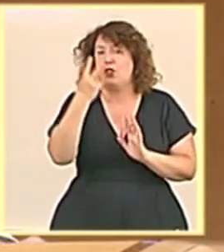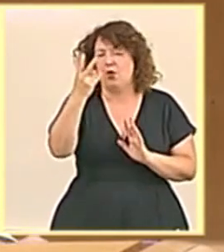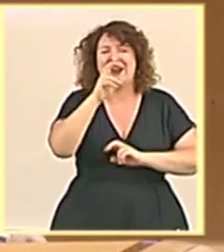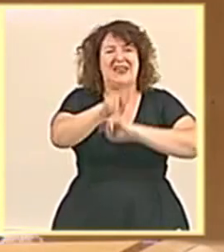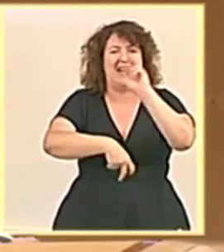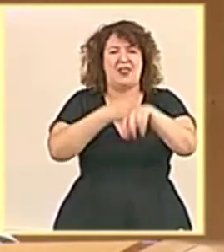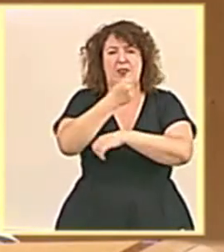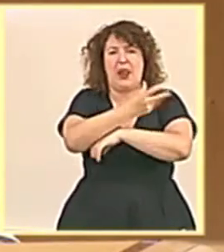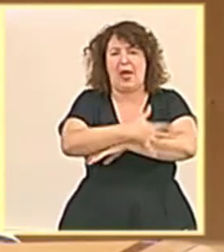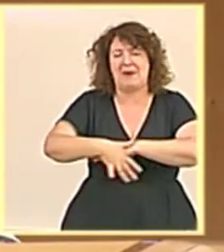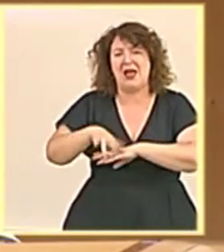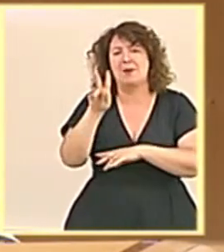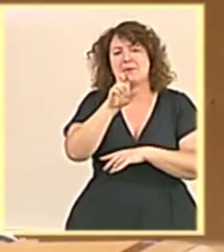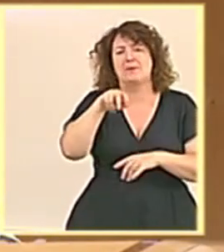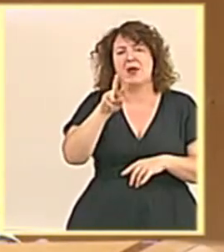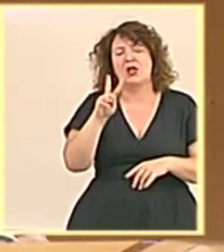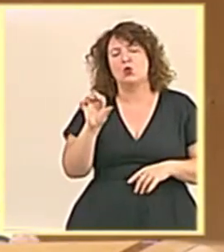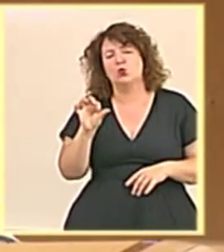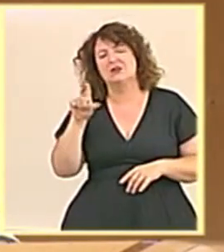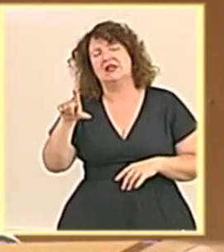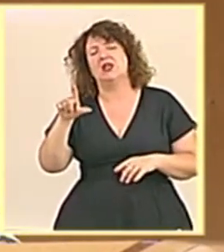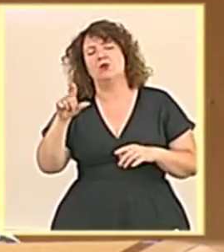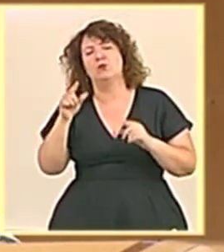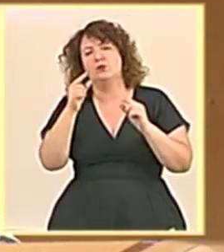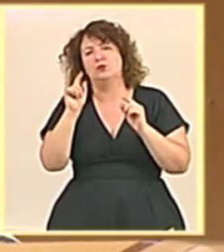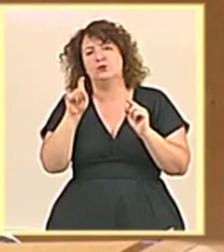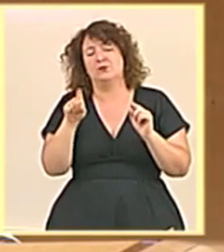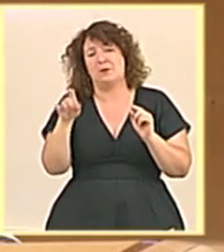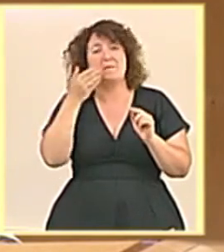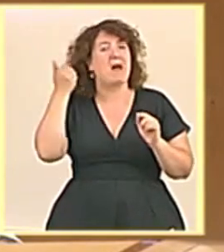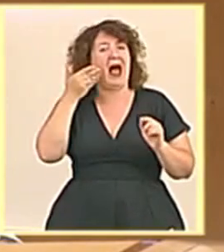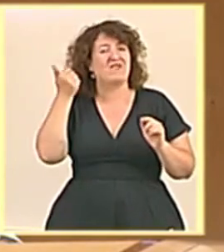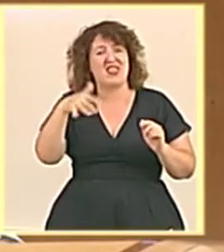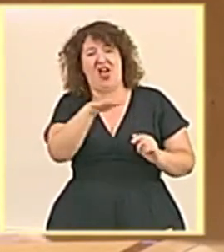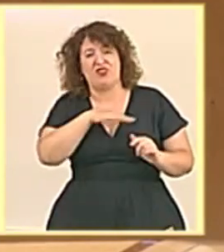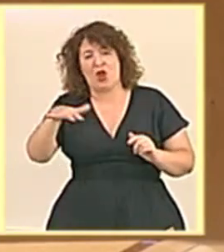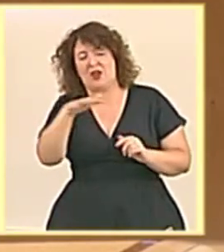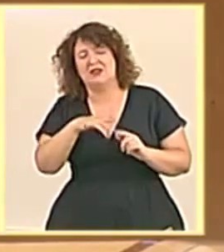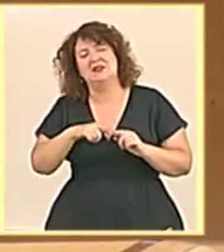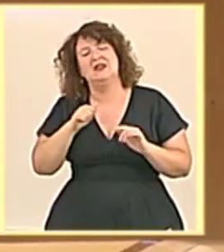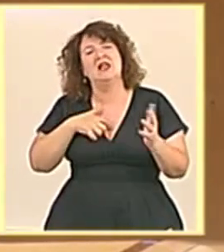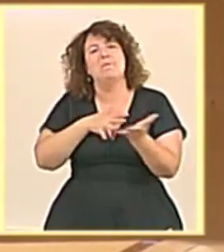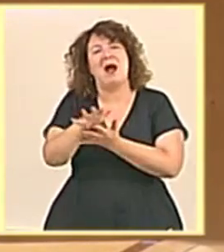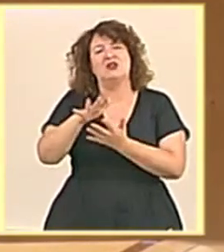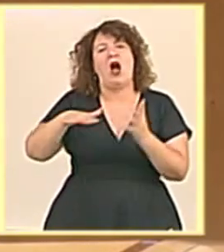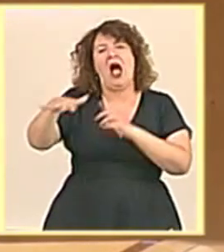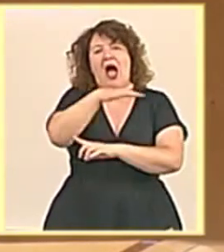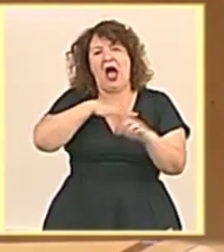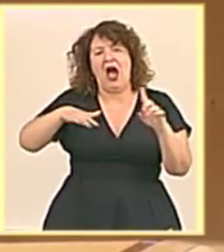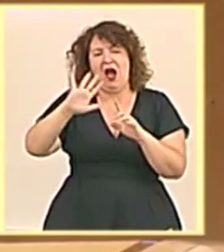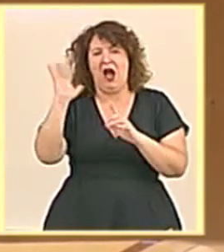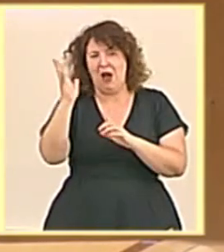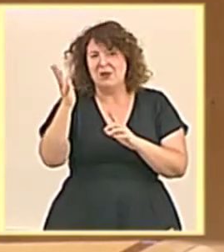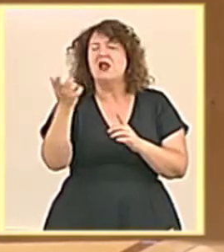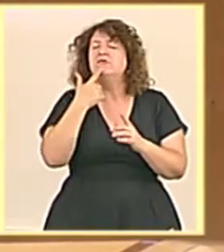regeneración de playa entre la playa de Venus y la Punta del Halcón, en el término municipal de Marbella, así como su estudio de impacto ambiental, fueron